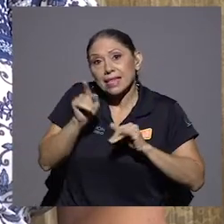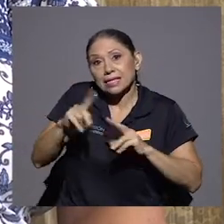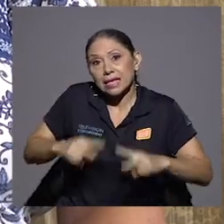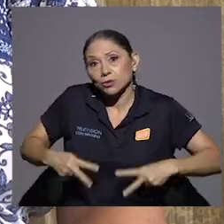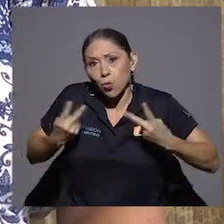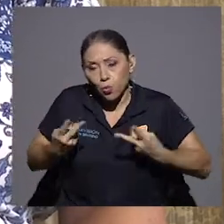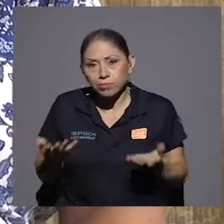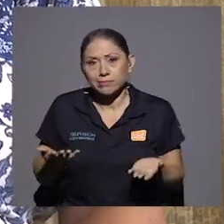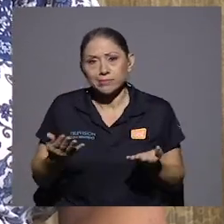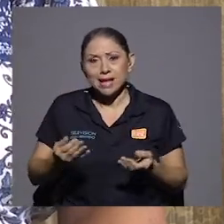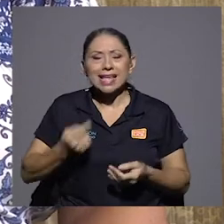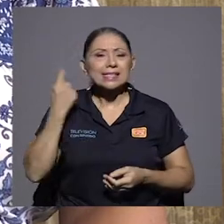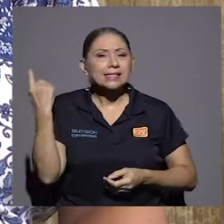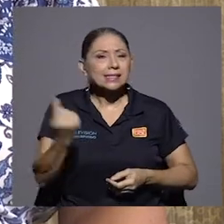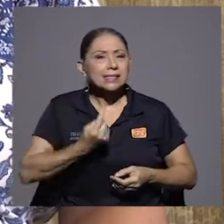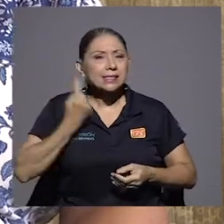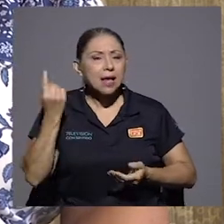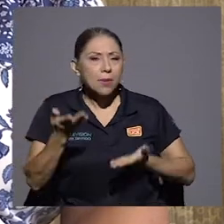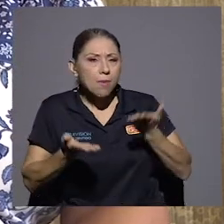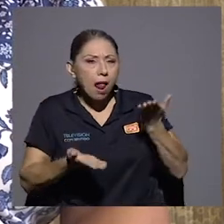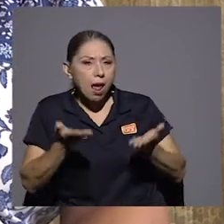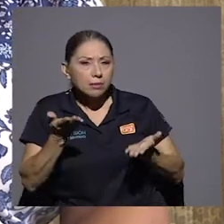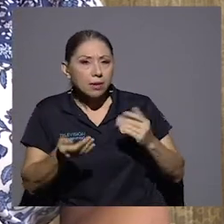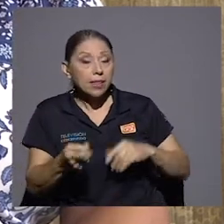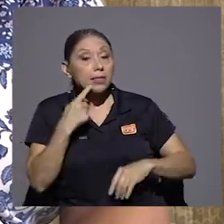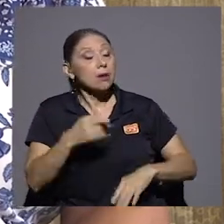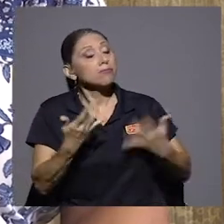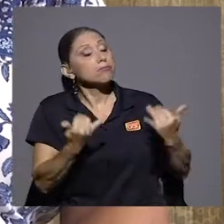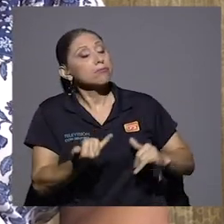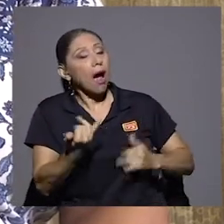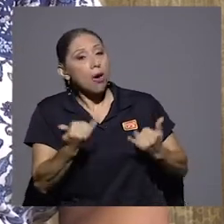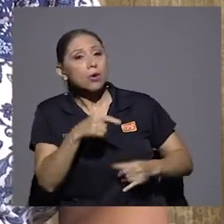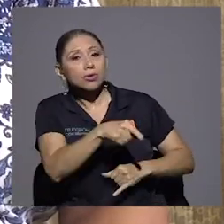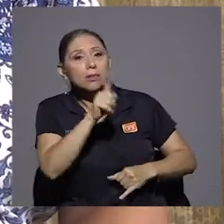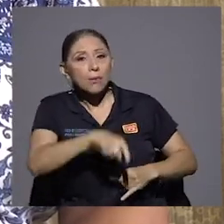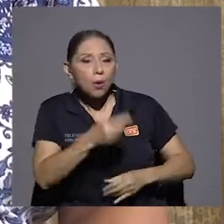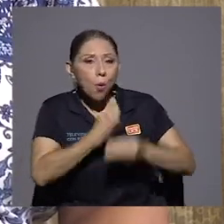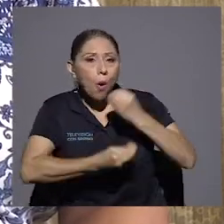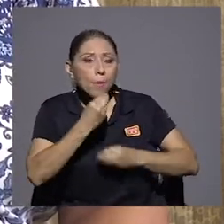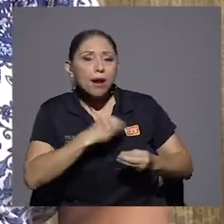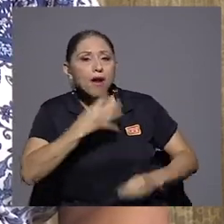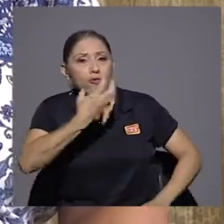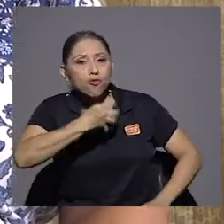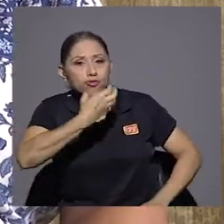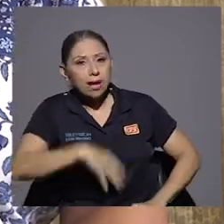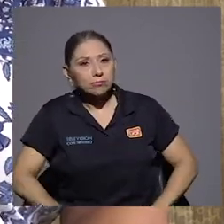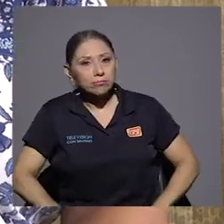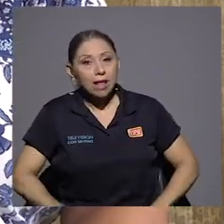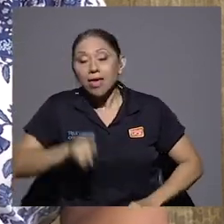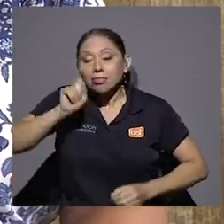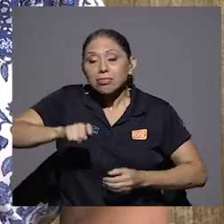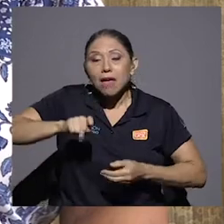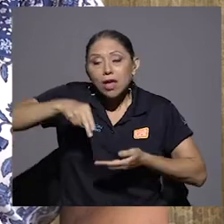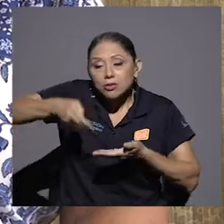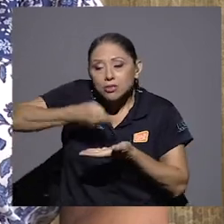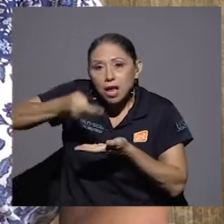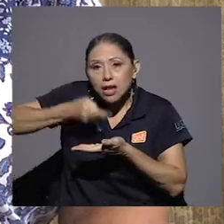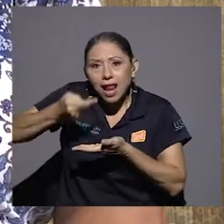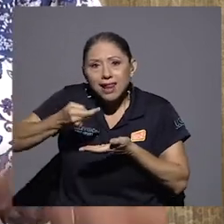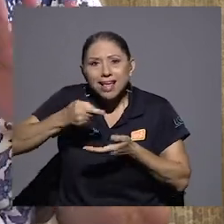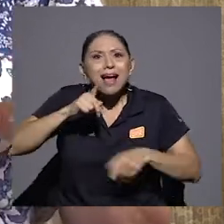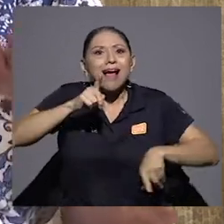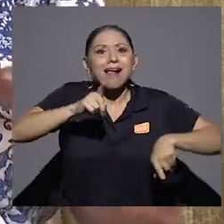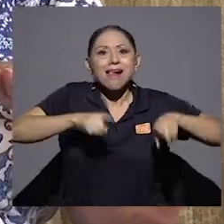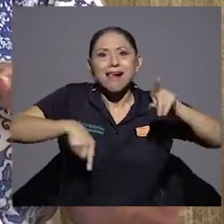siempre entonces nos balanceaba, bueno, ahora tienen que comerse la fruta, ahora tienen que comer entonces cereal. Ahora siempre estaba